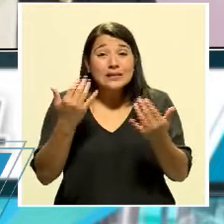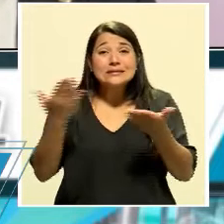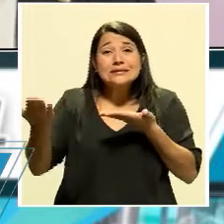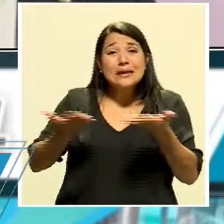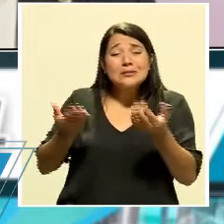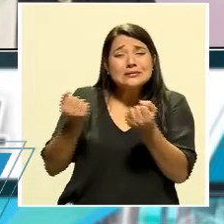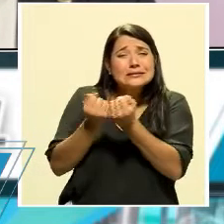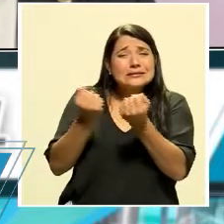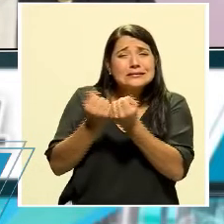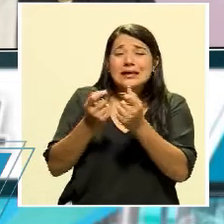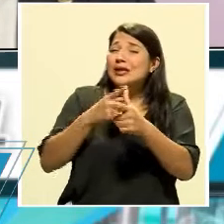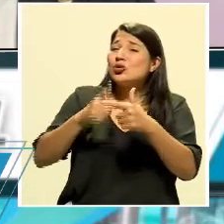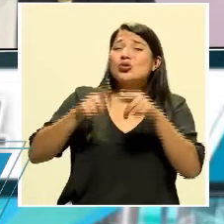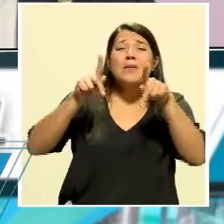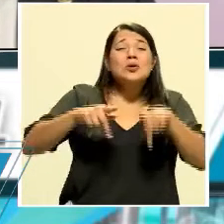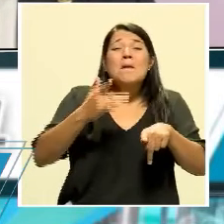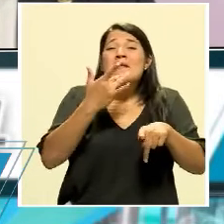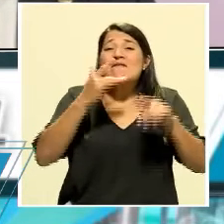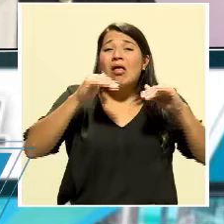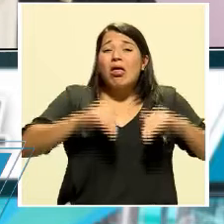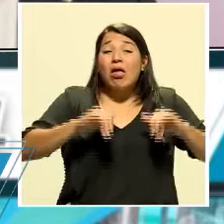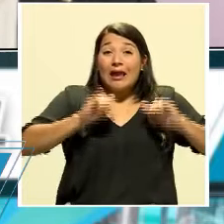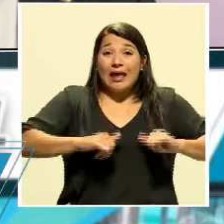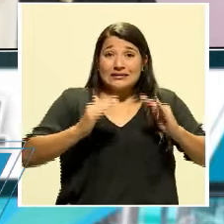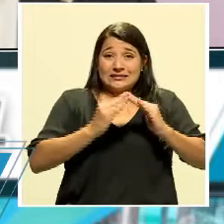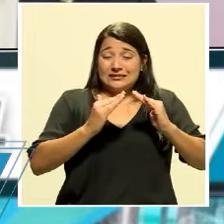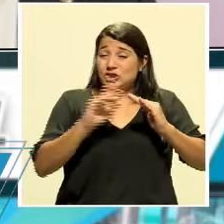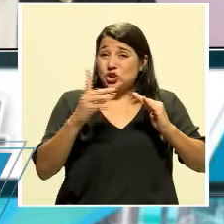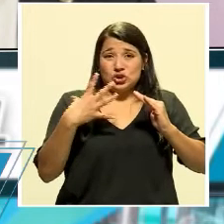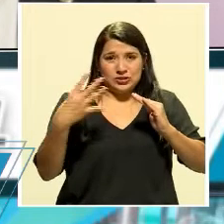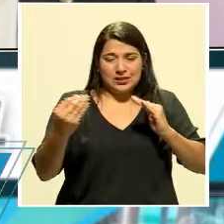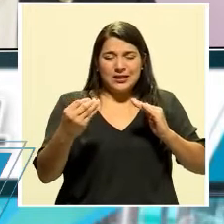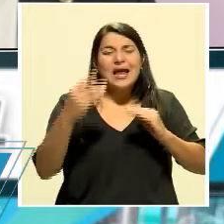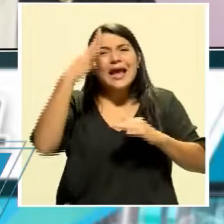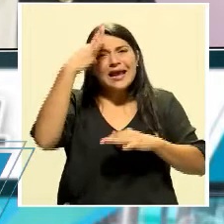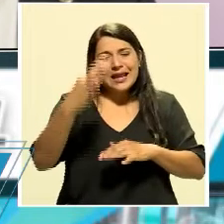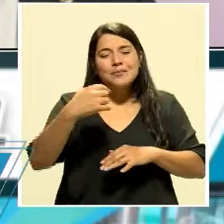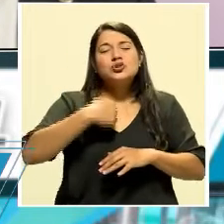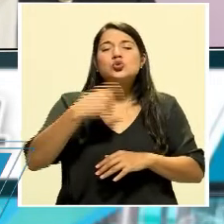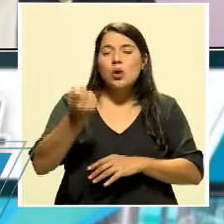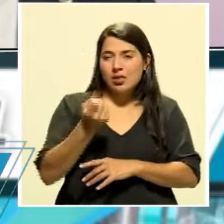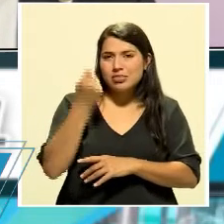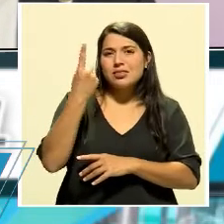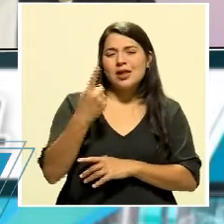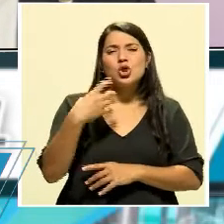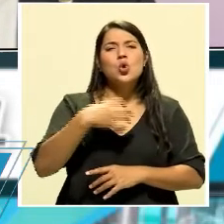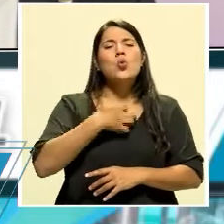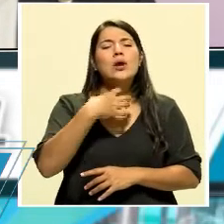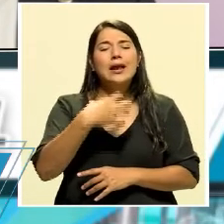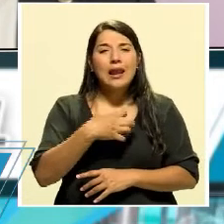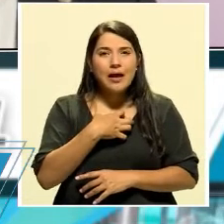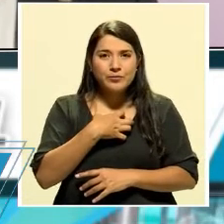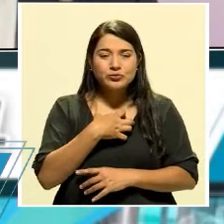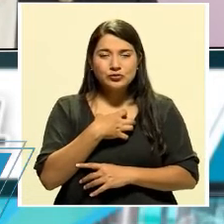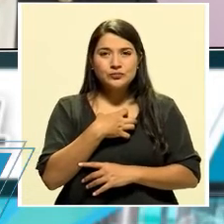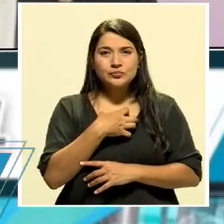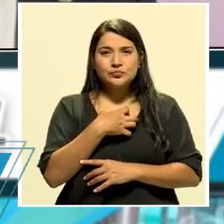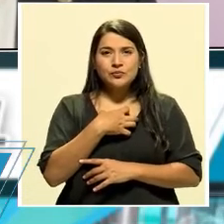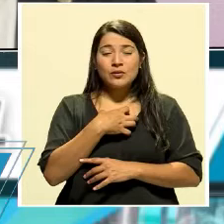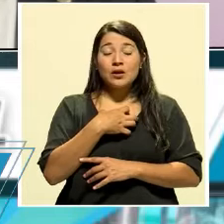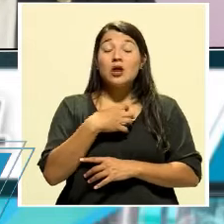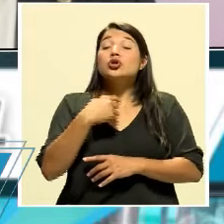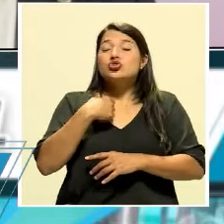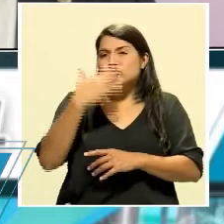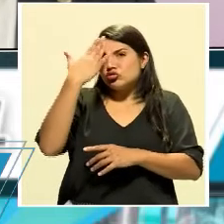no quiere hacer actividad comercial. Entonces, en eso, créame que yo entiendo mucho los reclamos, o sea, de punto de vista de que hay